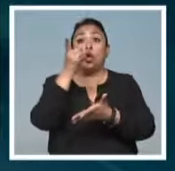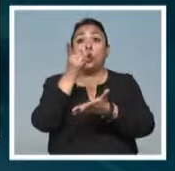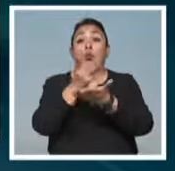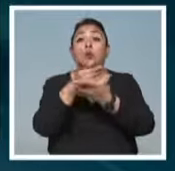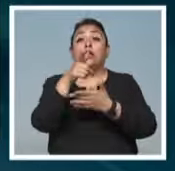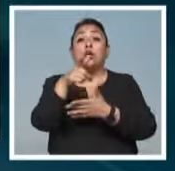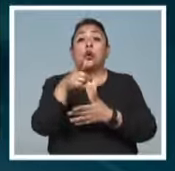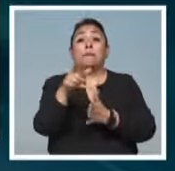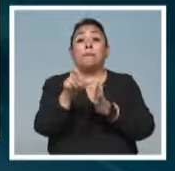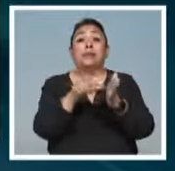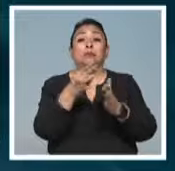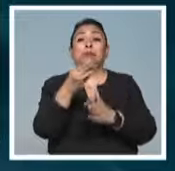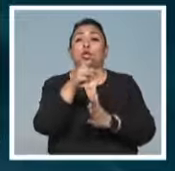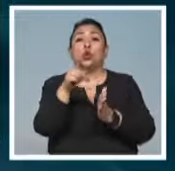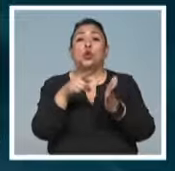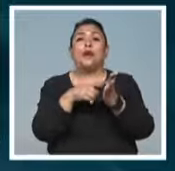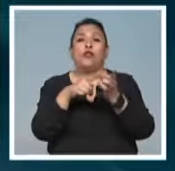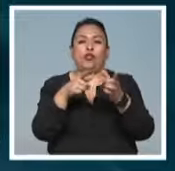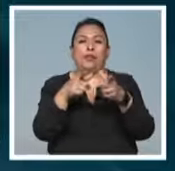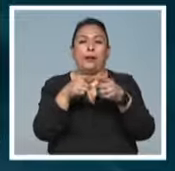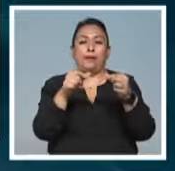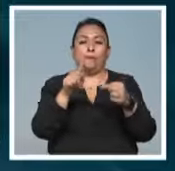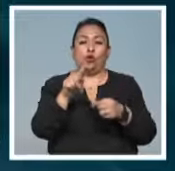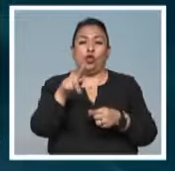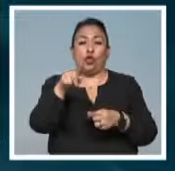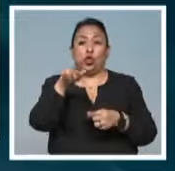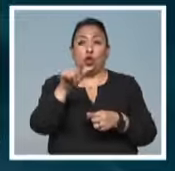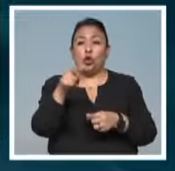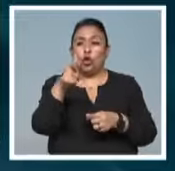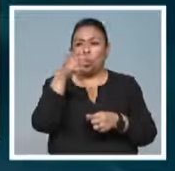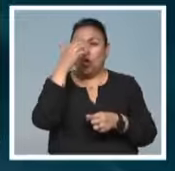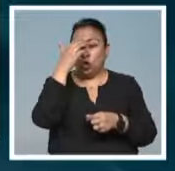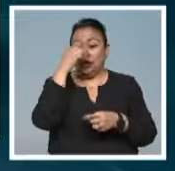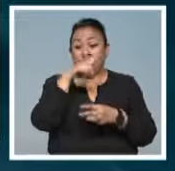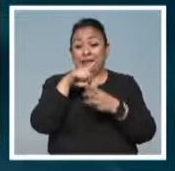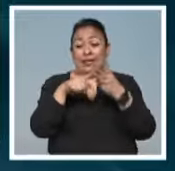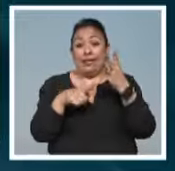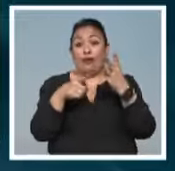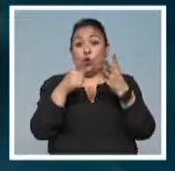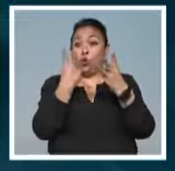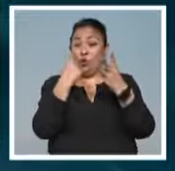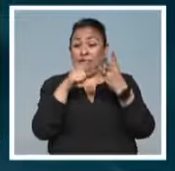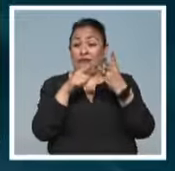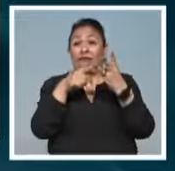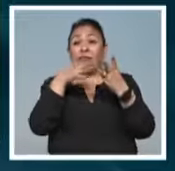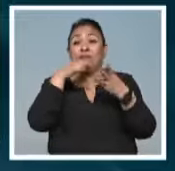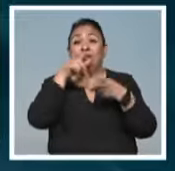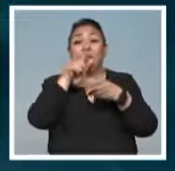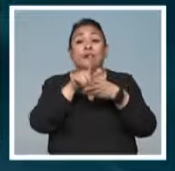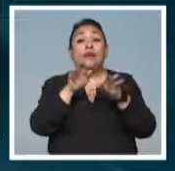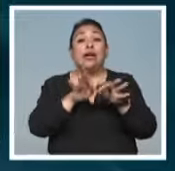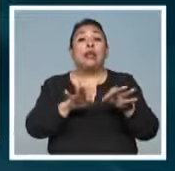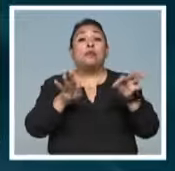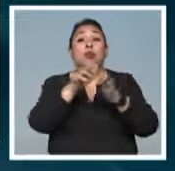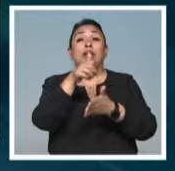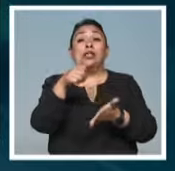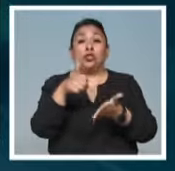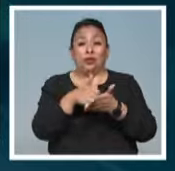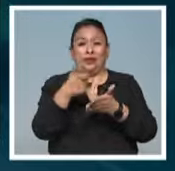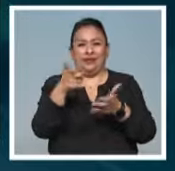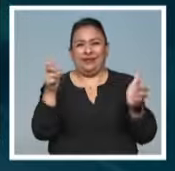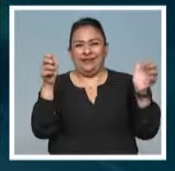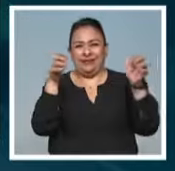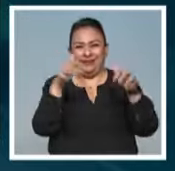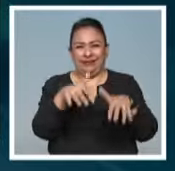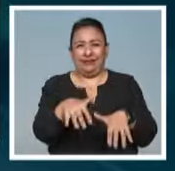celebra en mayo en Tokio, Japón. Es conocido por ser uno de los tres festivales sintoístas más importantes de la ciudad. Este evento